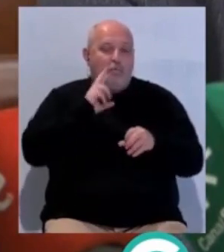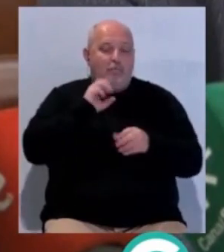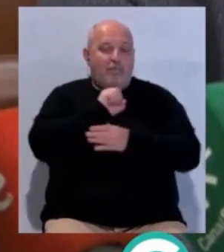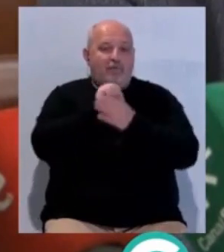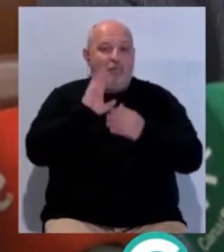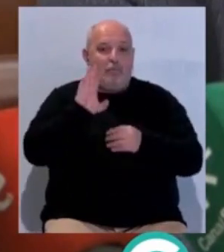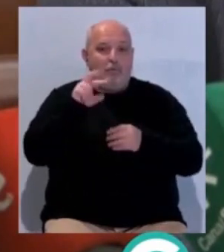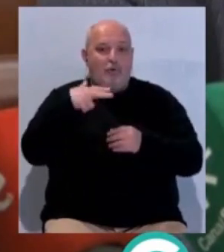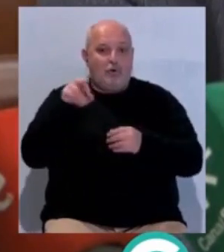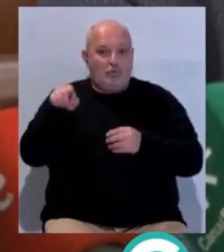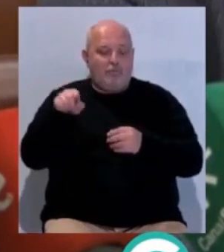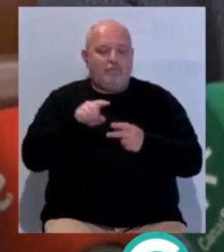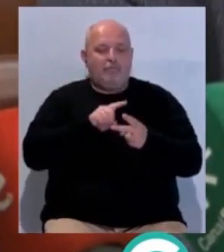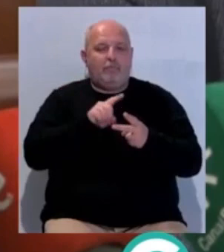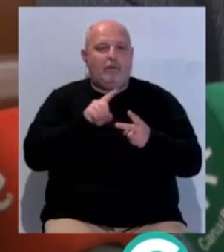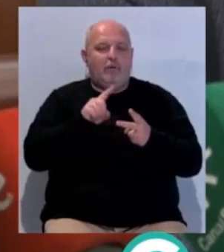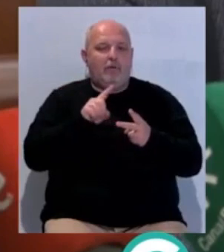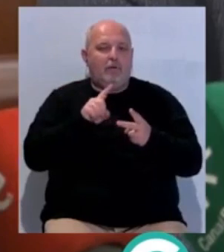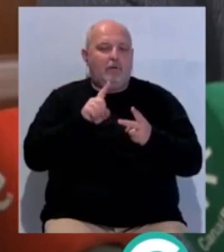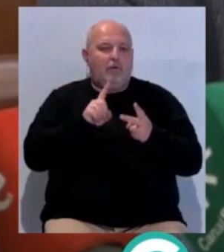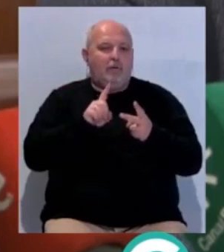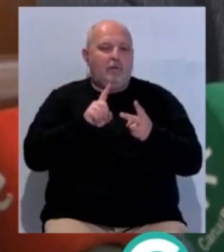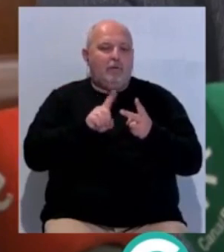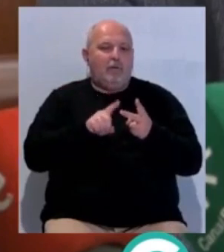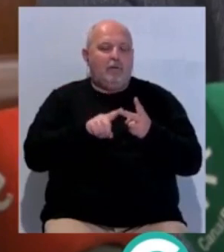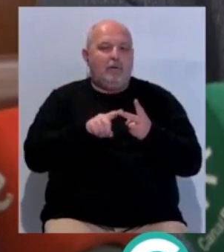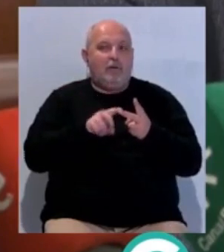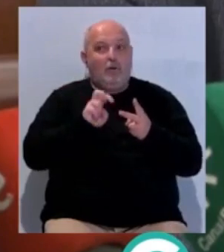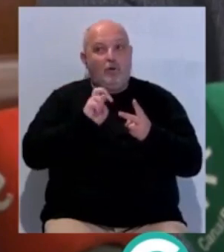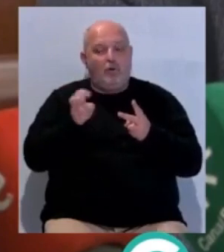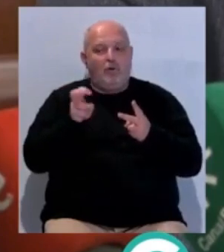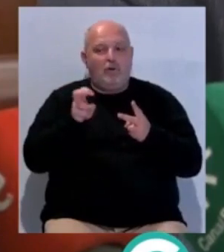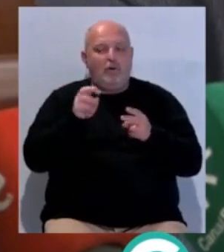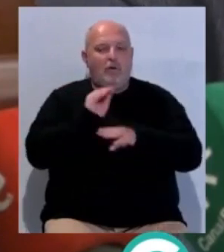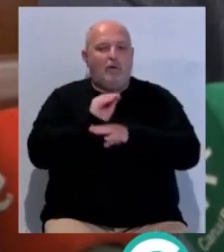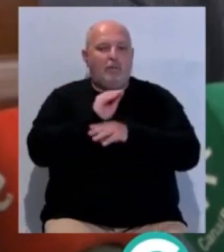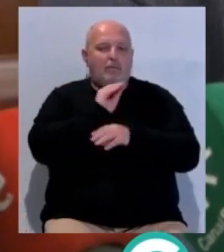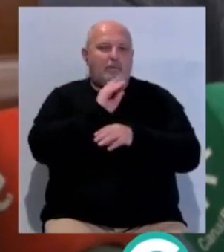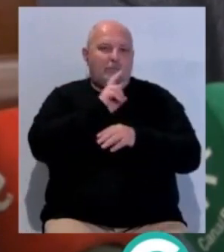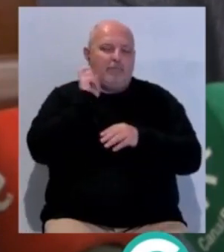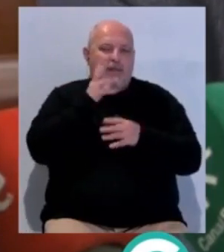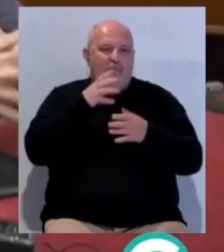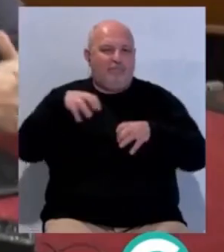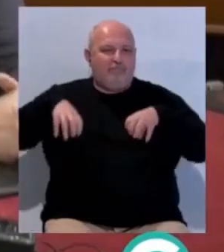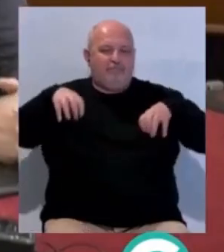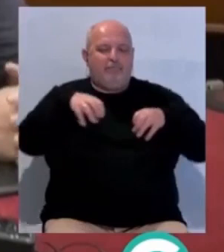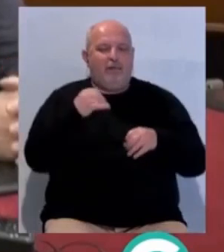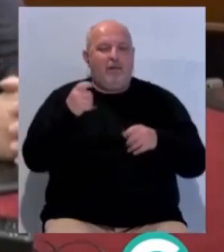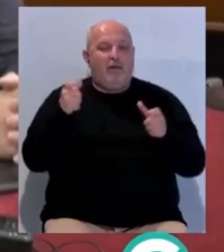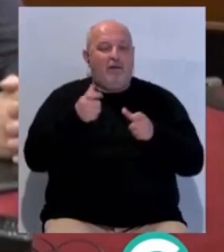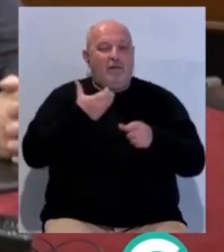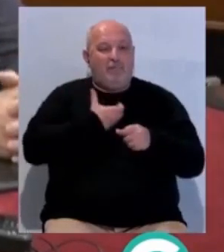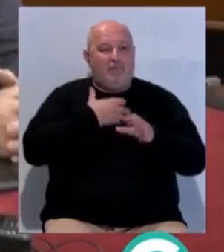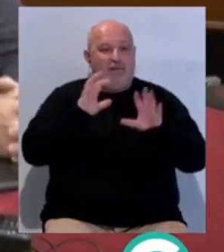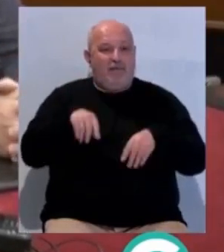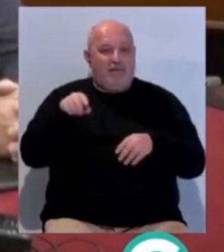portillo, o digamos el nuevo portillo, y también en el cuidar y mantener lo que tenemos. La Junta de Gobierno